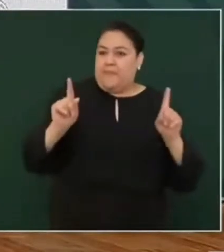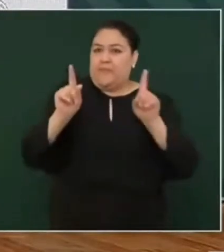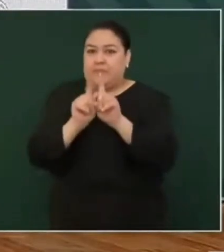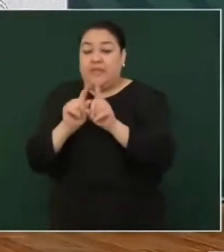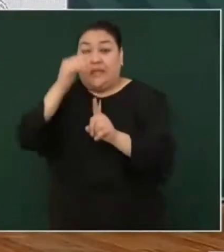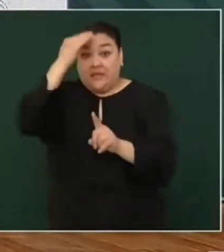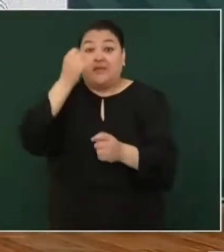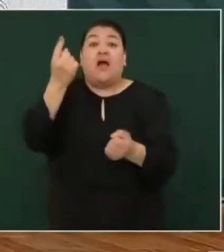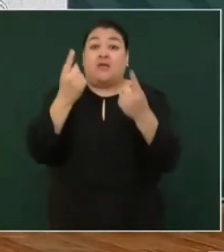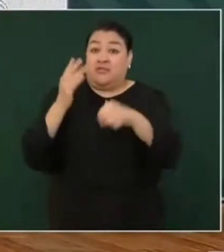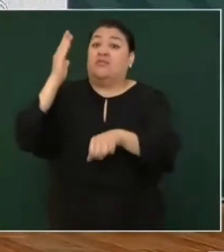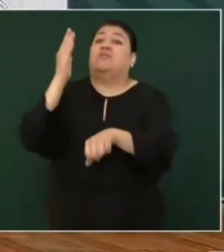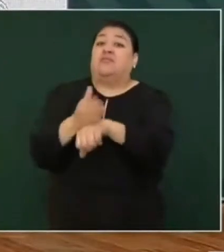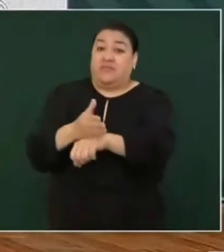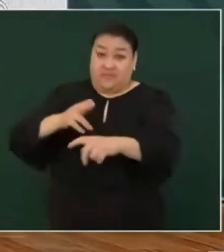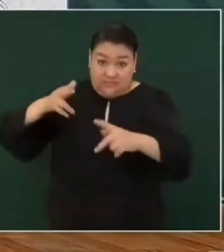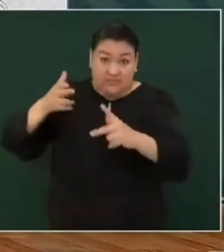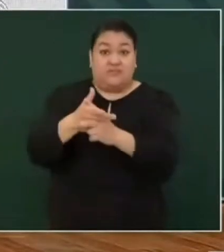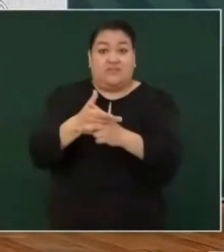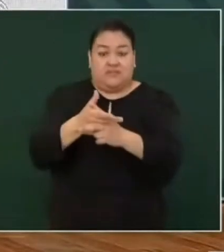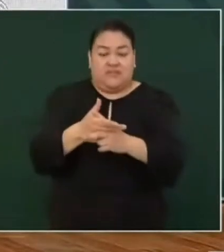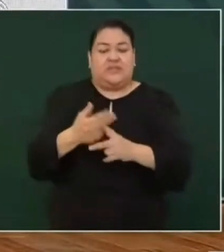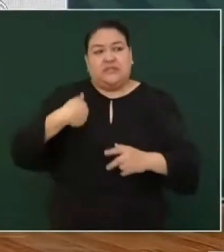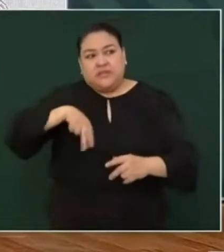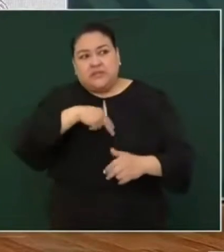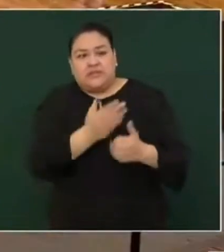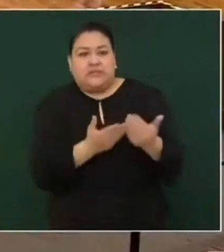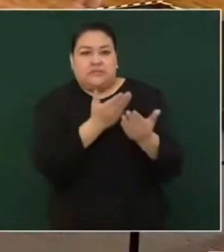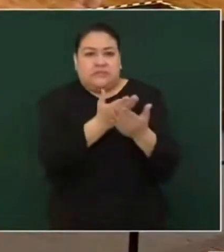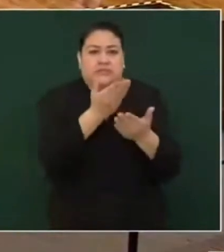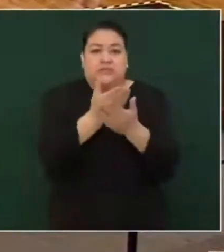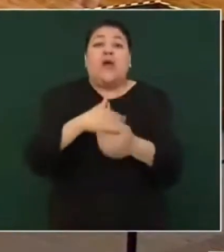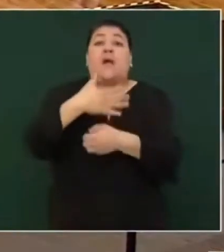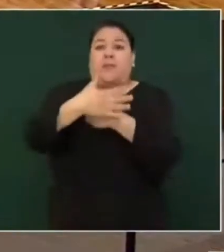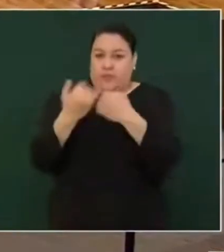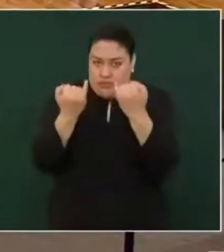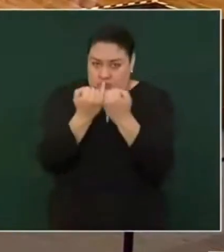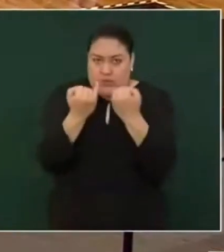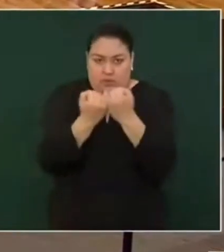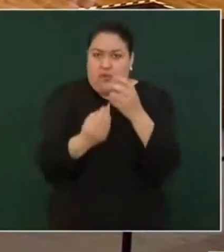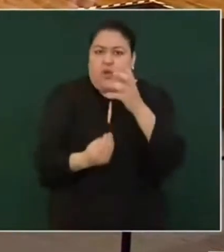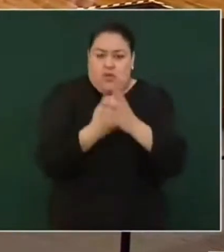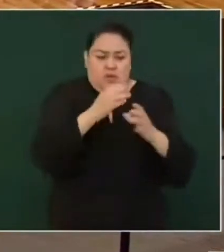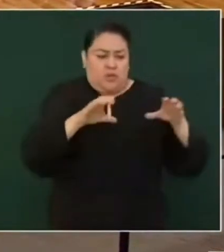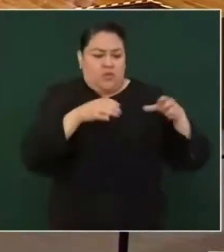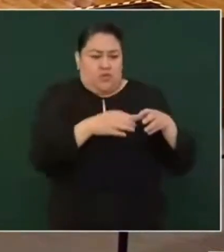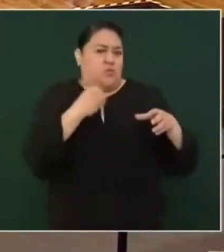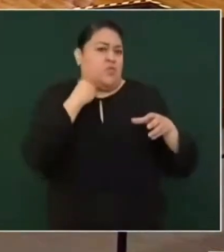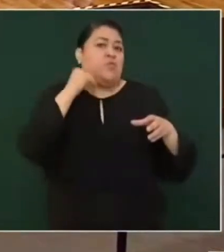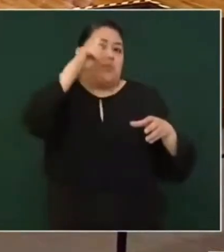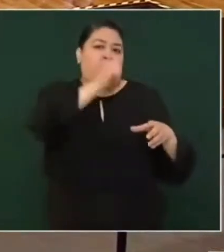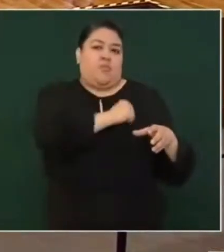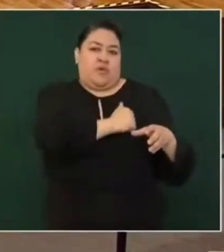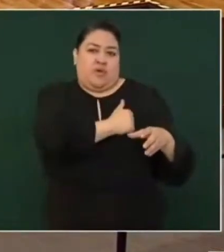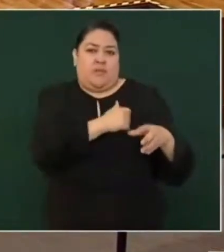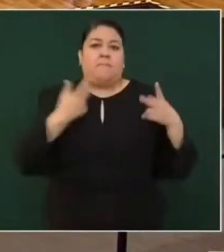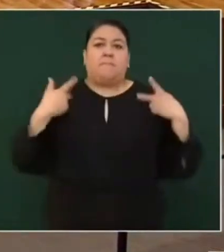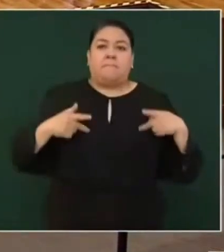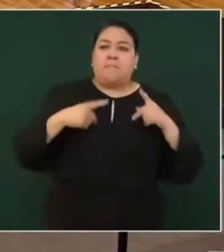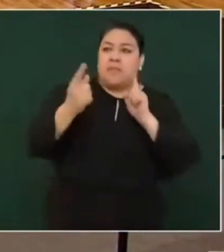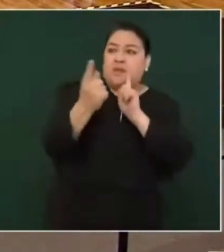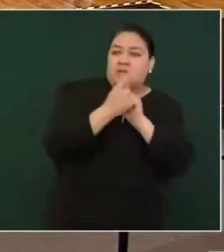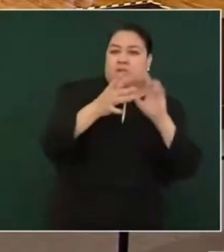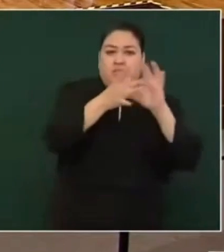de muerte y vamos a ampliar servicios a canadá también de nuestro centro de información y asistencia a personas mexicanas